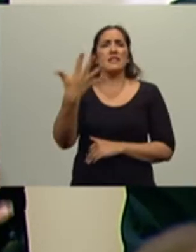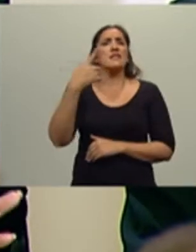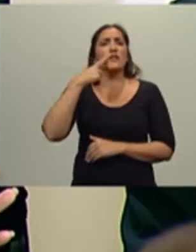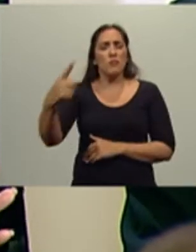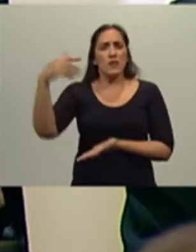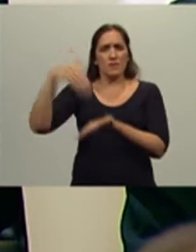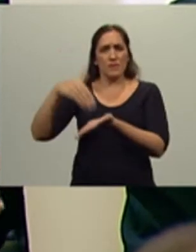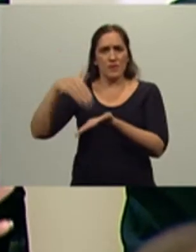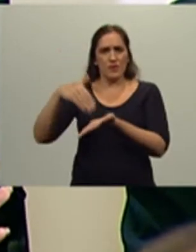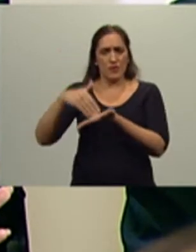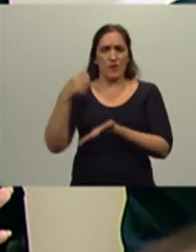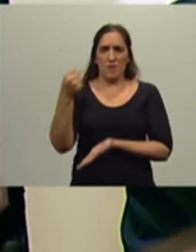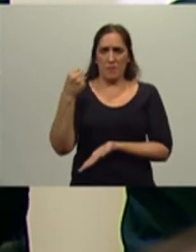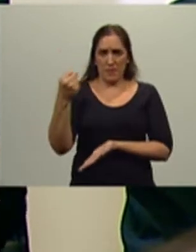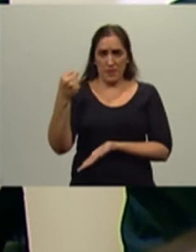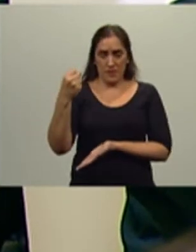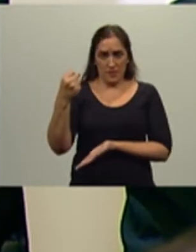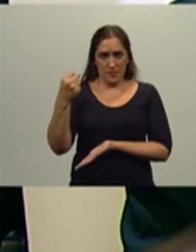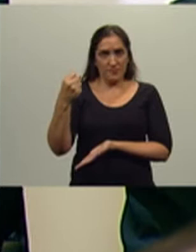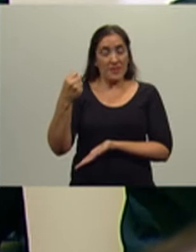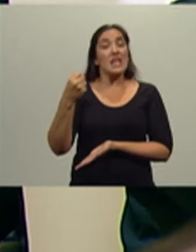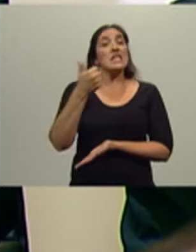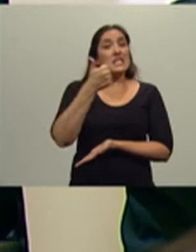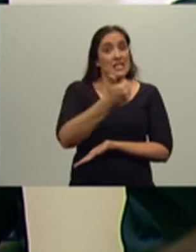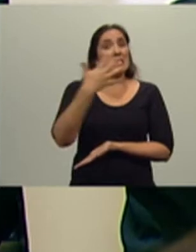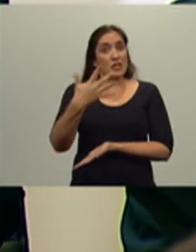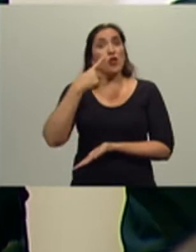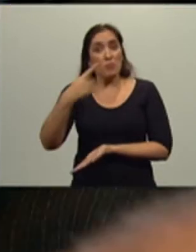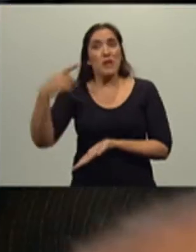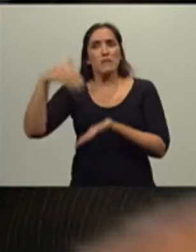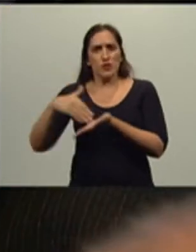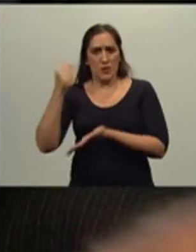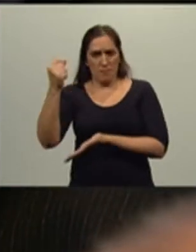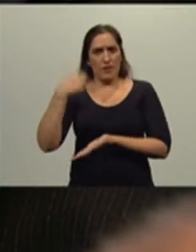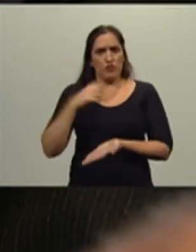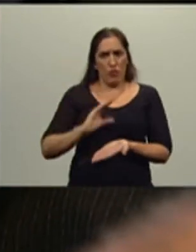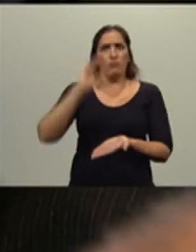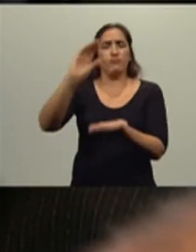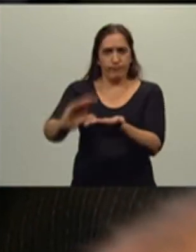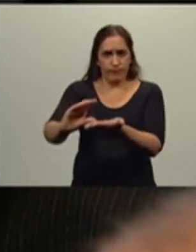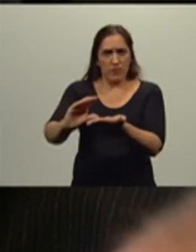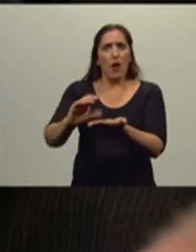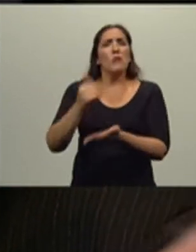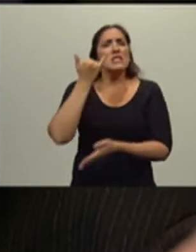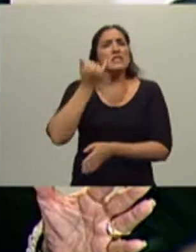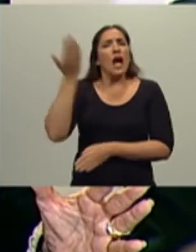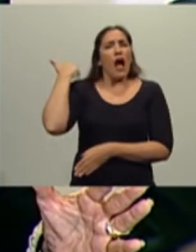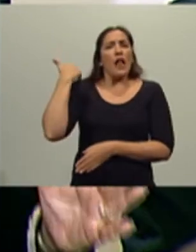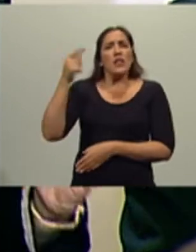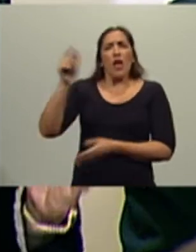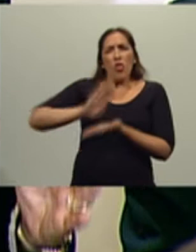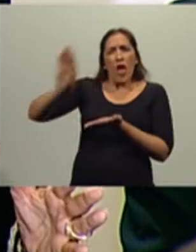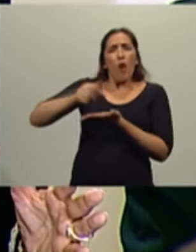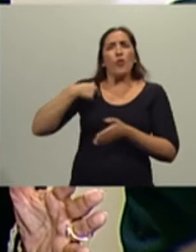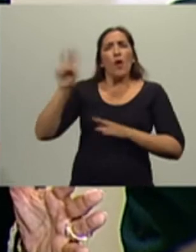millones de pesos, 65.000 millones de pesos porque también hubo una importante reducción que hicimos